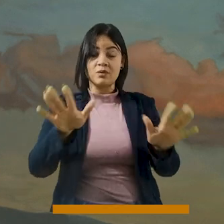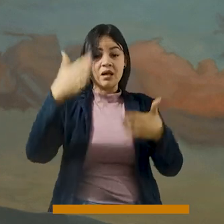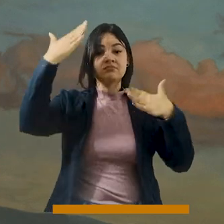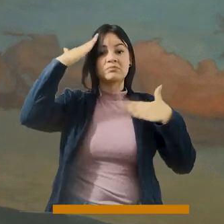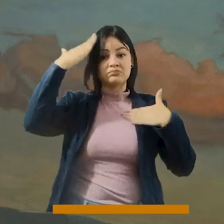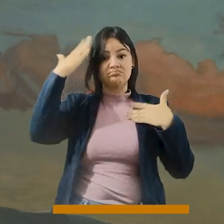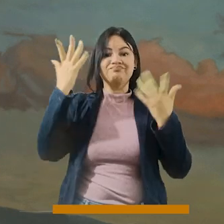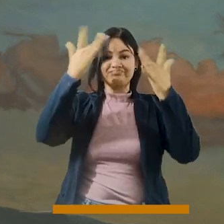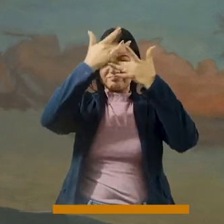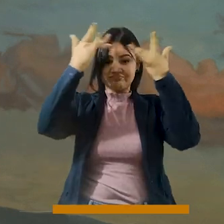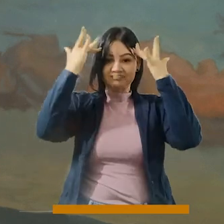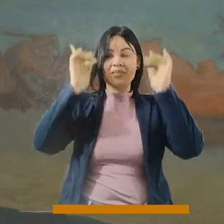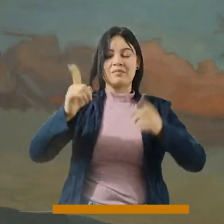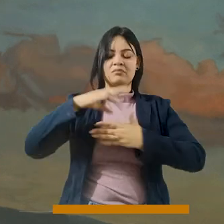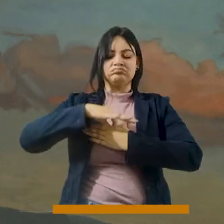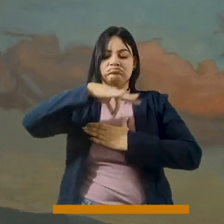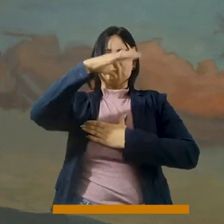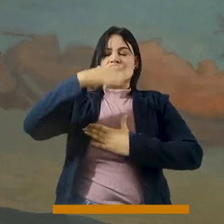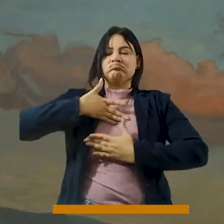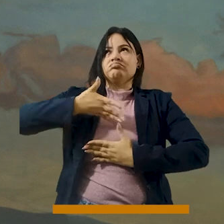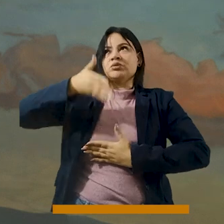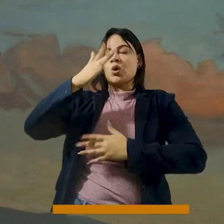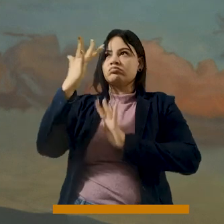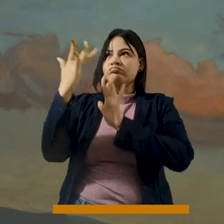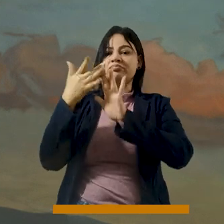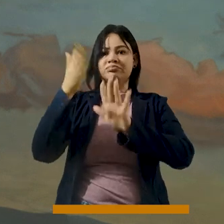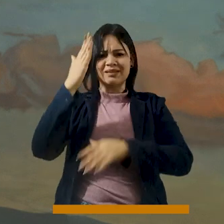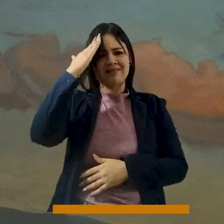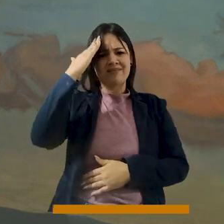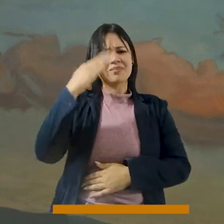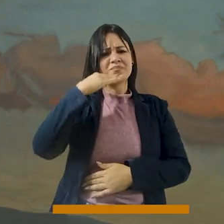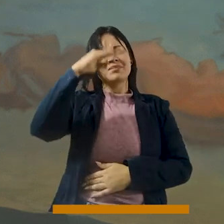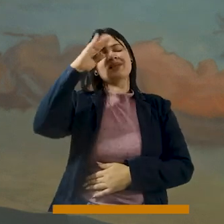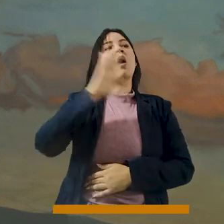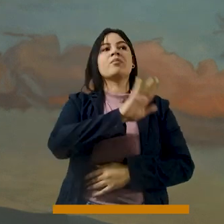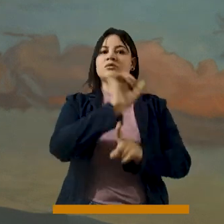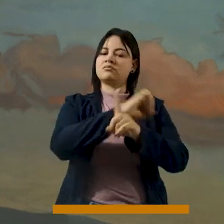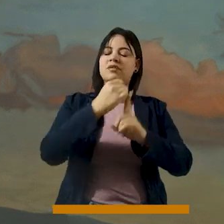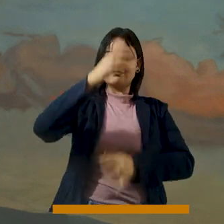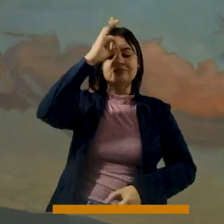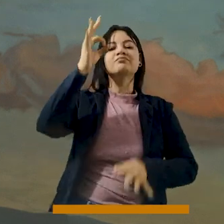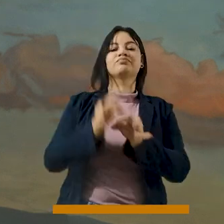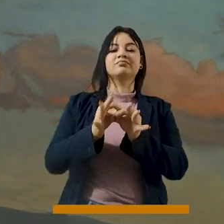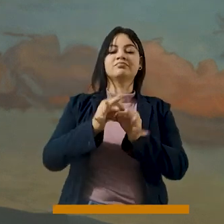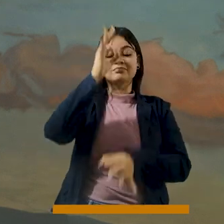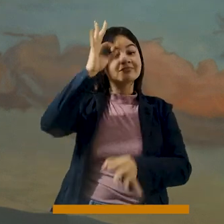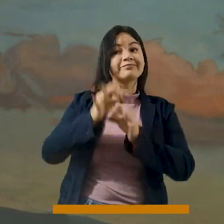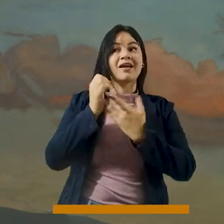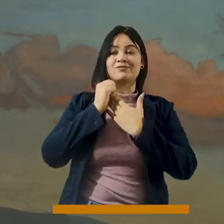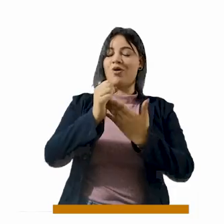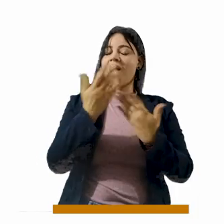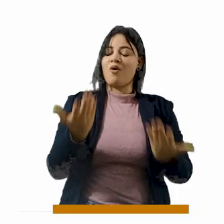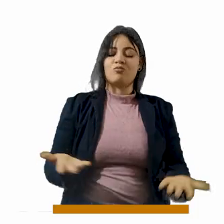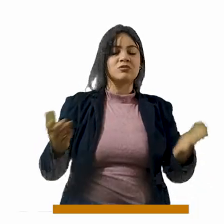desde lo mental y desde lo corporal, sino también desde lo espiritual. Porque sabemos que nuestra Medellín, nuestra Antioquia, es una sociedad de fe. Y la fe ayuda a salir de